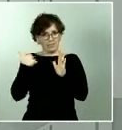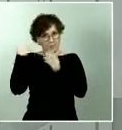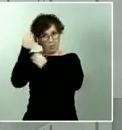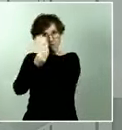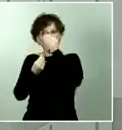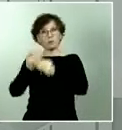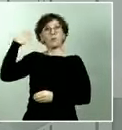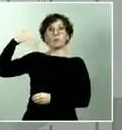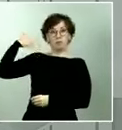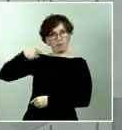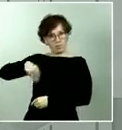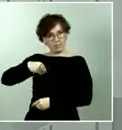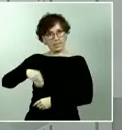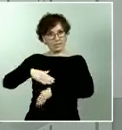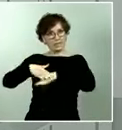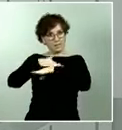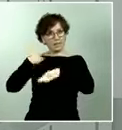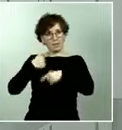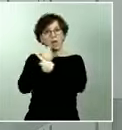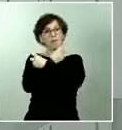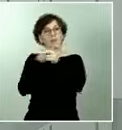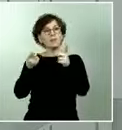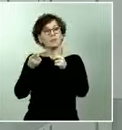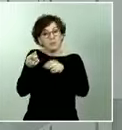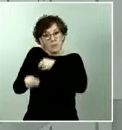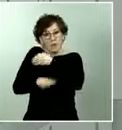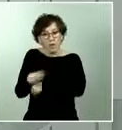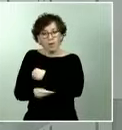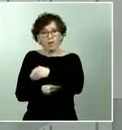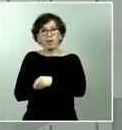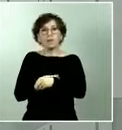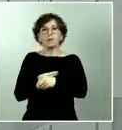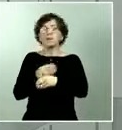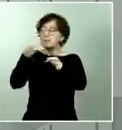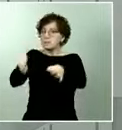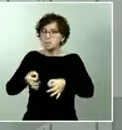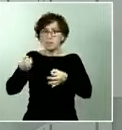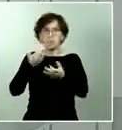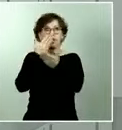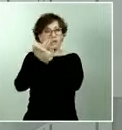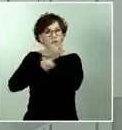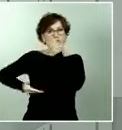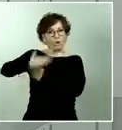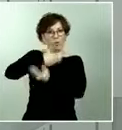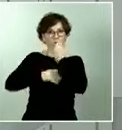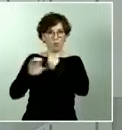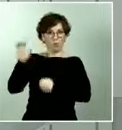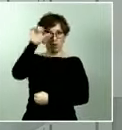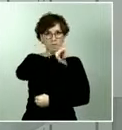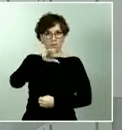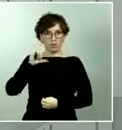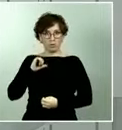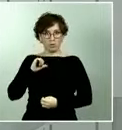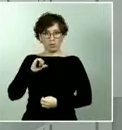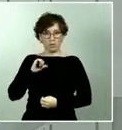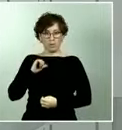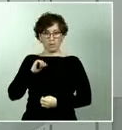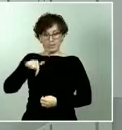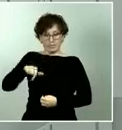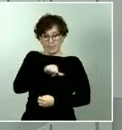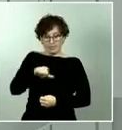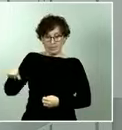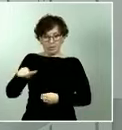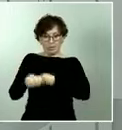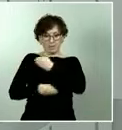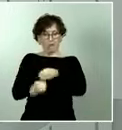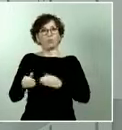buscando la participación y colaboración de las comunidades autónomas. Esta misma semana que acabamos hubo ya una primera reunión técnica con las comunidades autónomas. El lunes